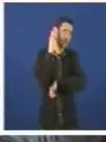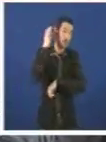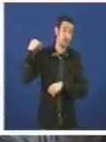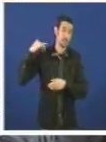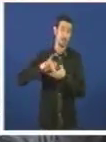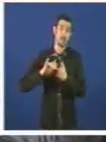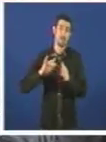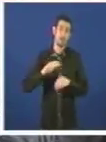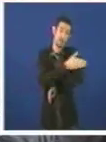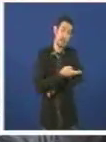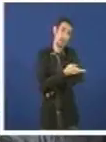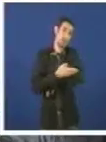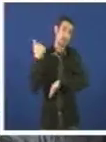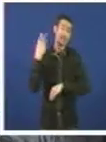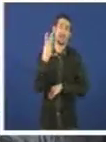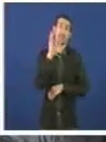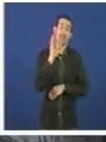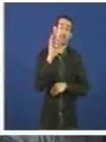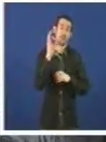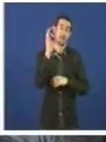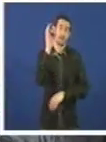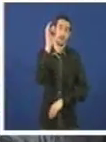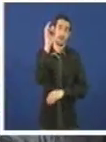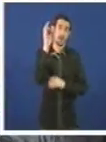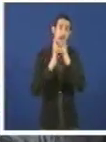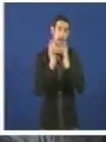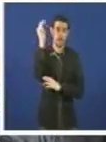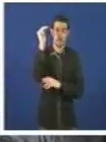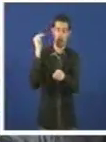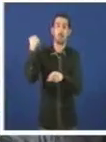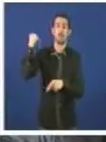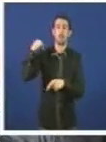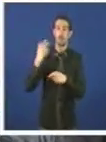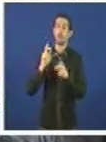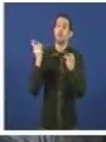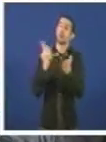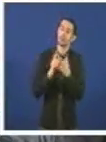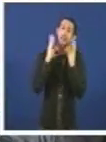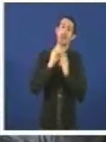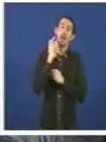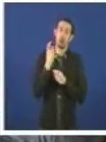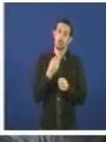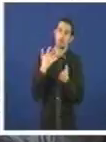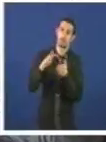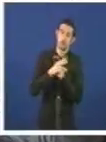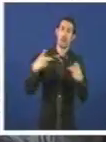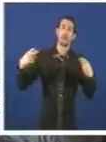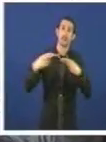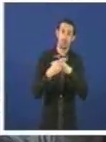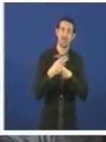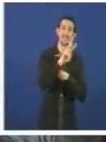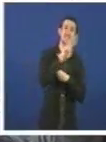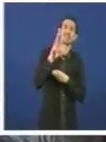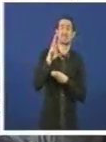vendres, 30 de abril, o executivo do señor Rajoy anunciou un novo recorte para a dependencia, 283 millóns de euros.